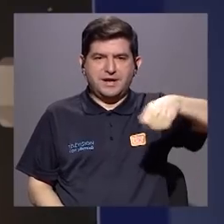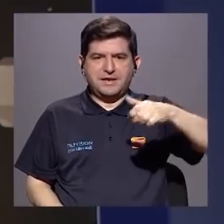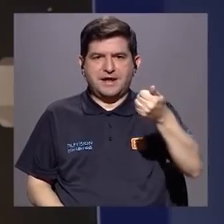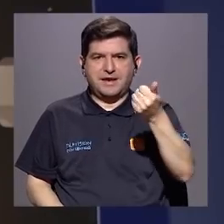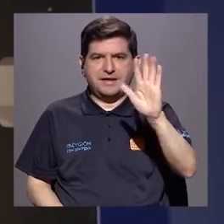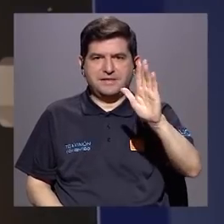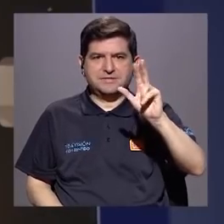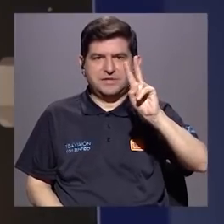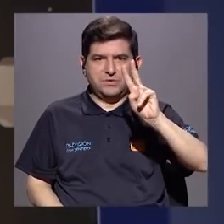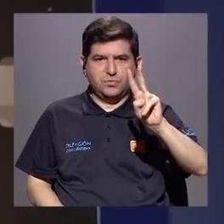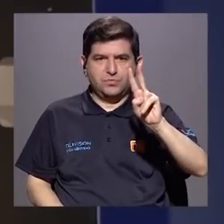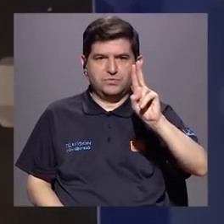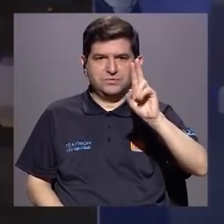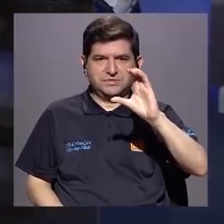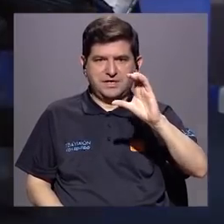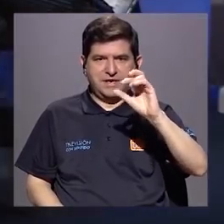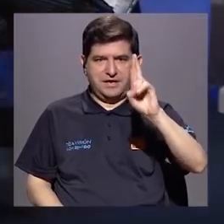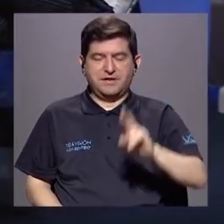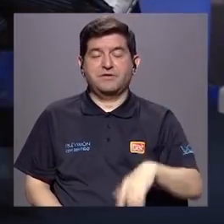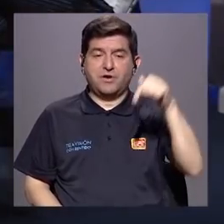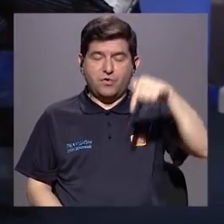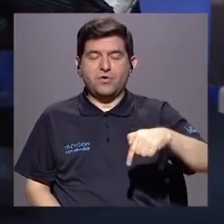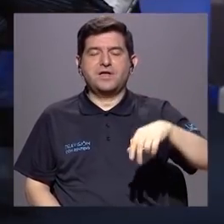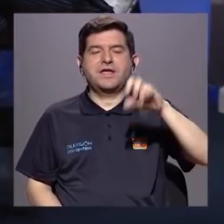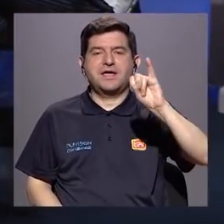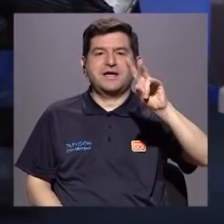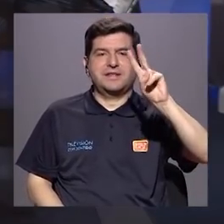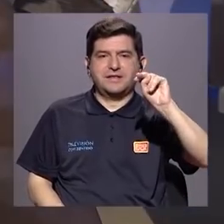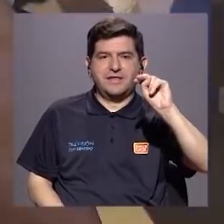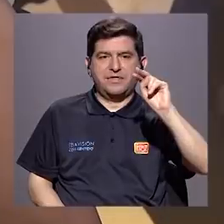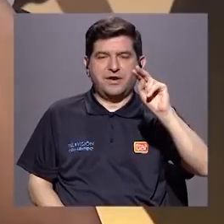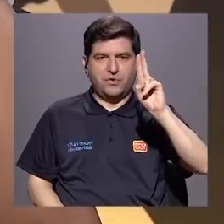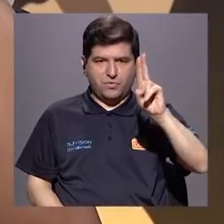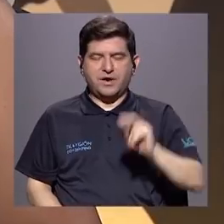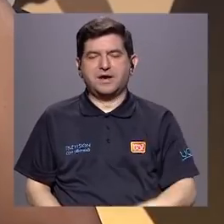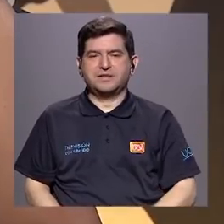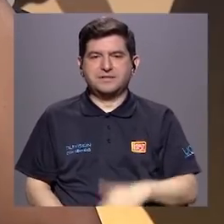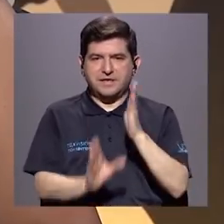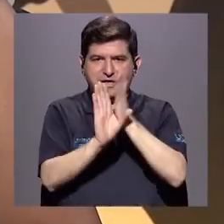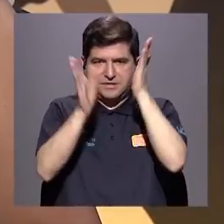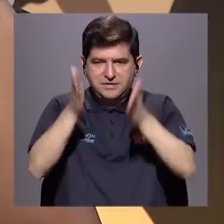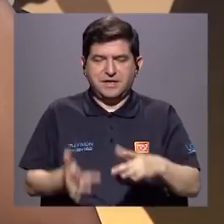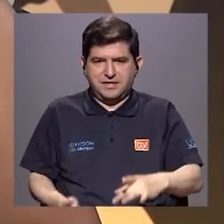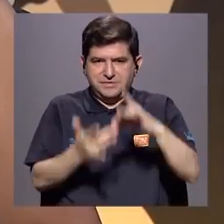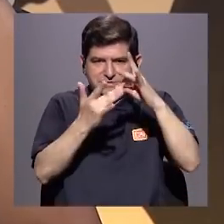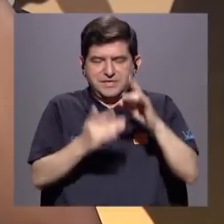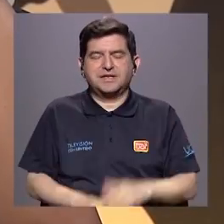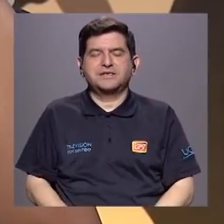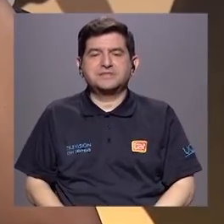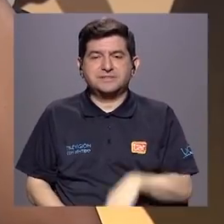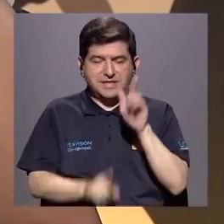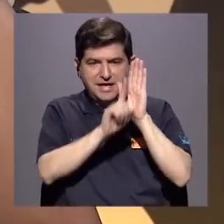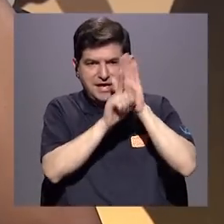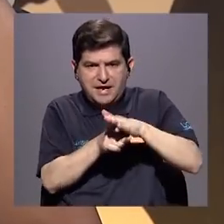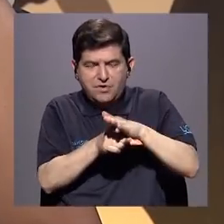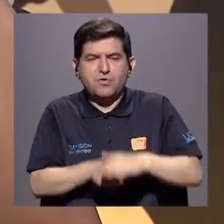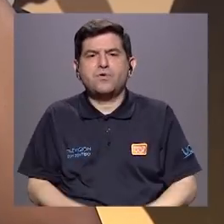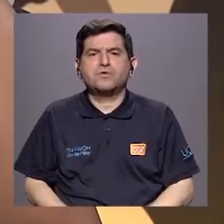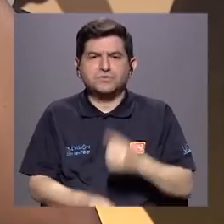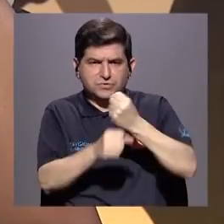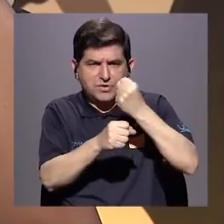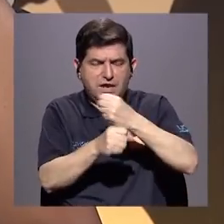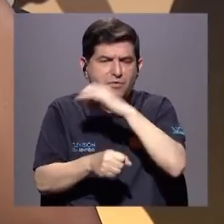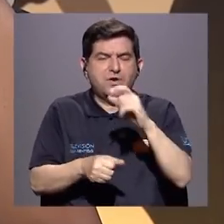Hoy nos acompaña Ingrid Naranjo Ugarte, quien es psicóloga especialista en acoso laboral y acoso escolar para